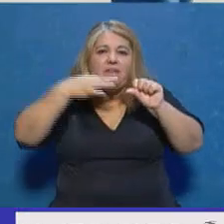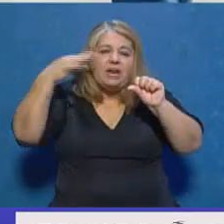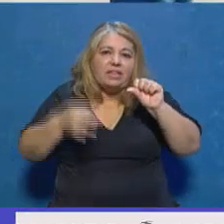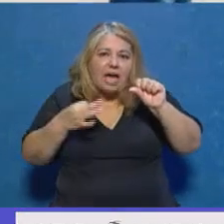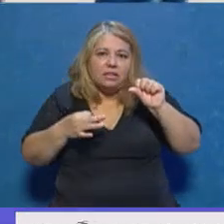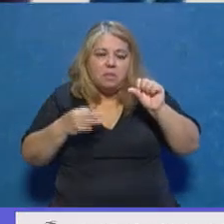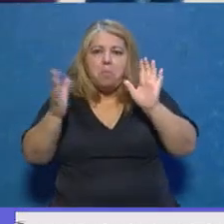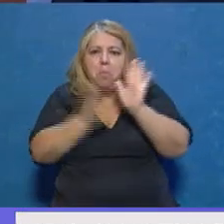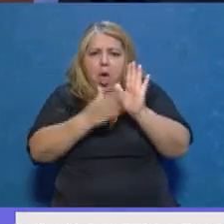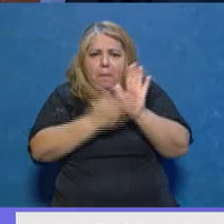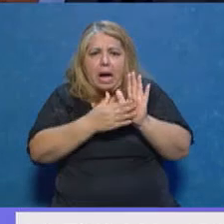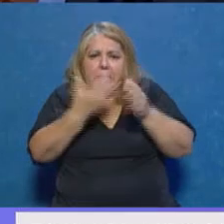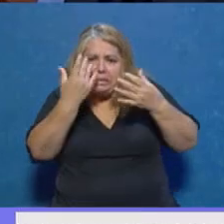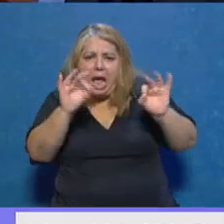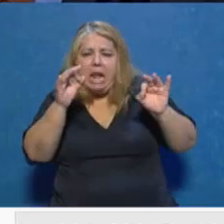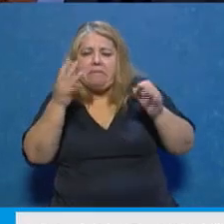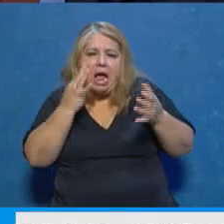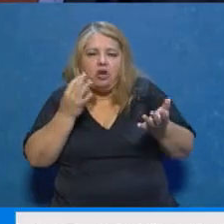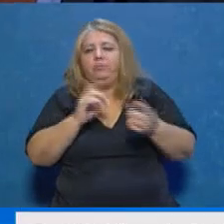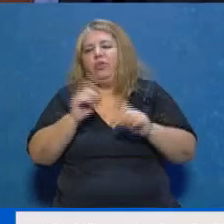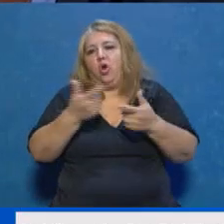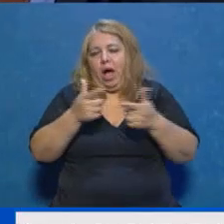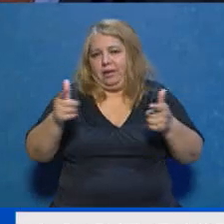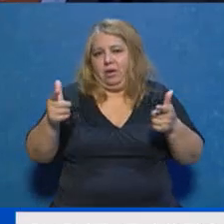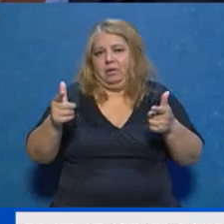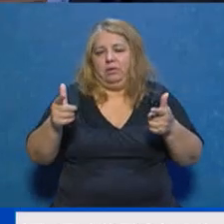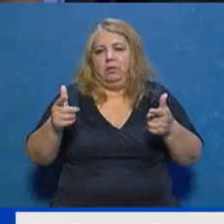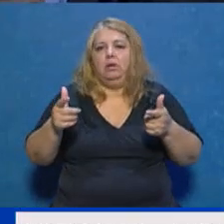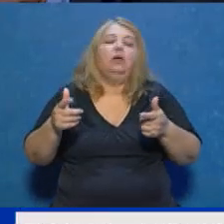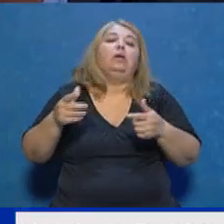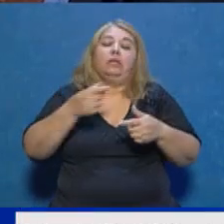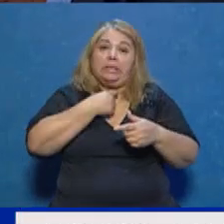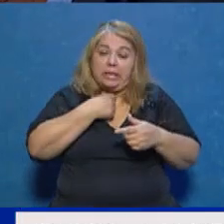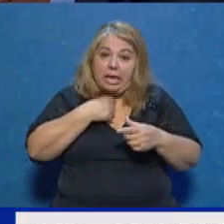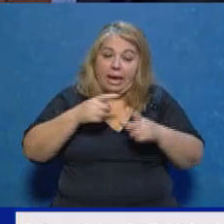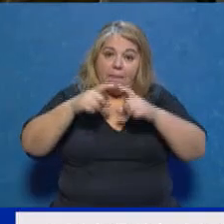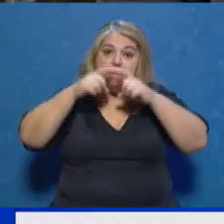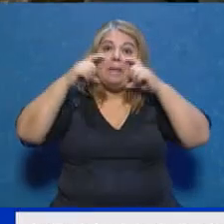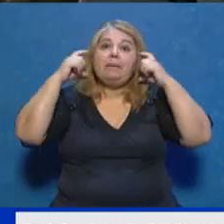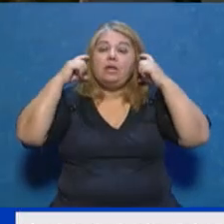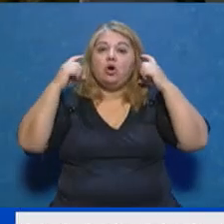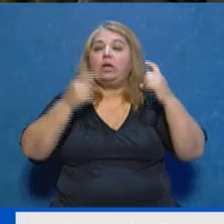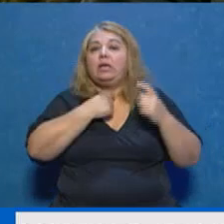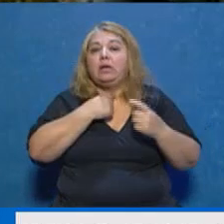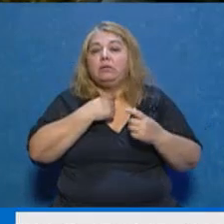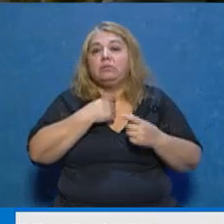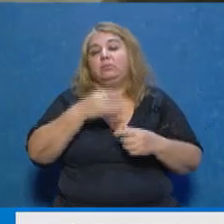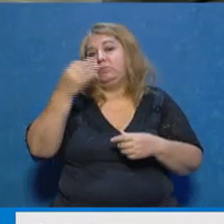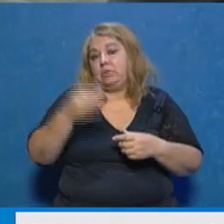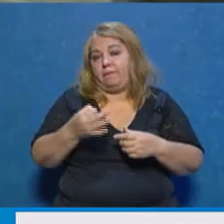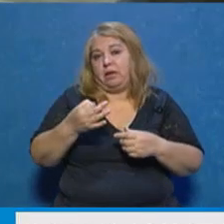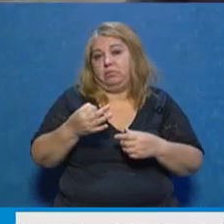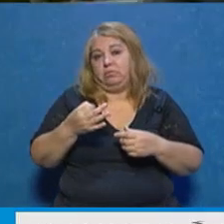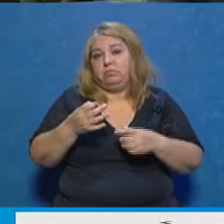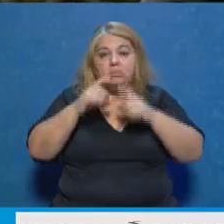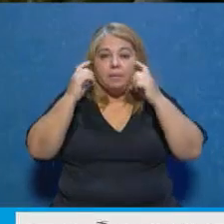Ahora, si lo quieren usar igualmente, está bien usarlo siempre